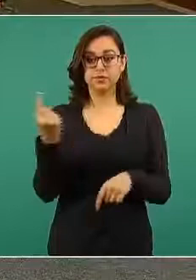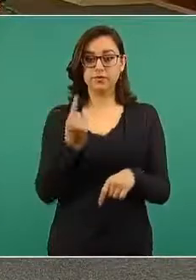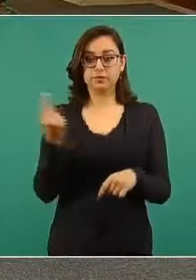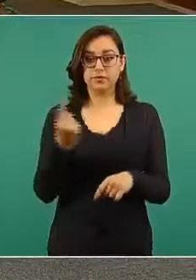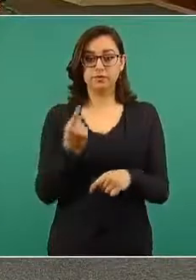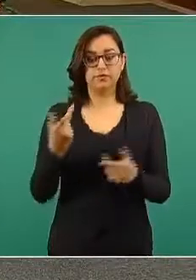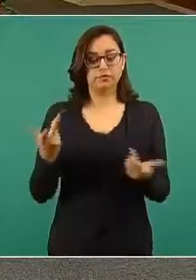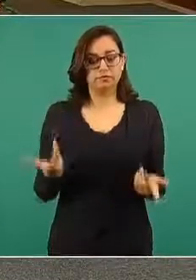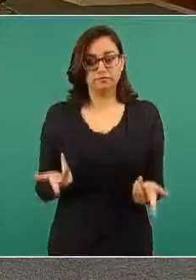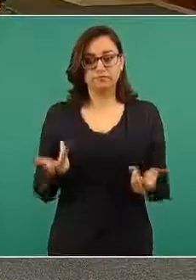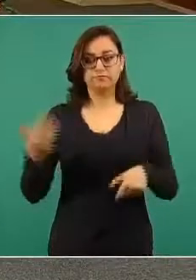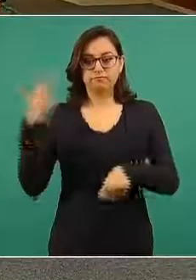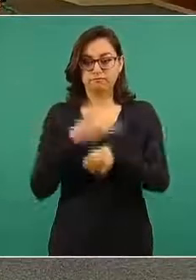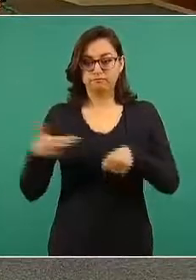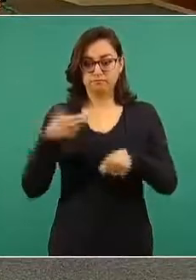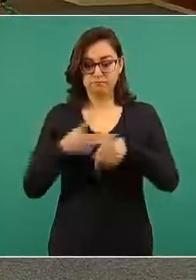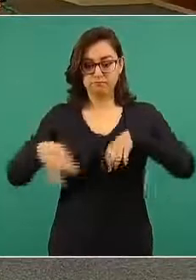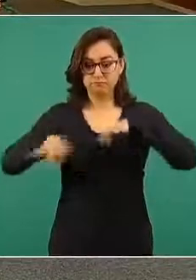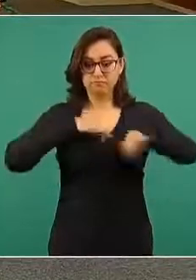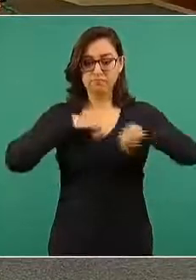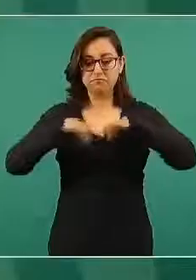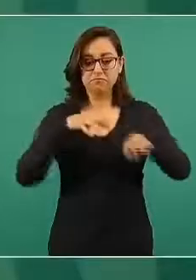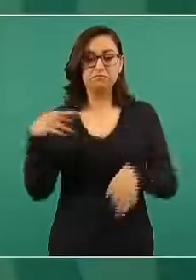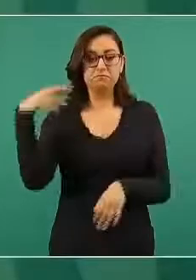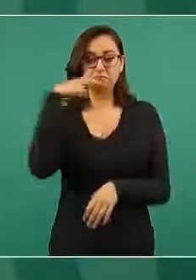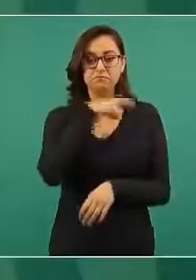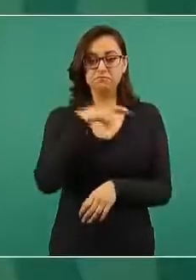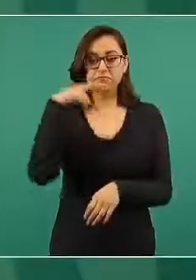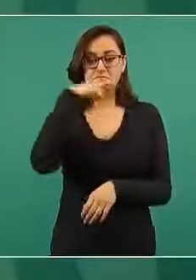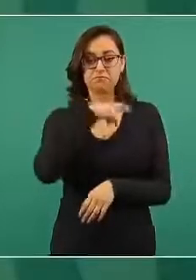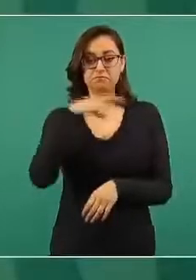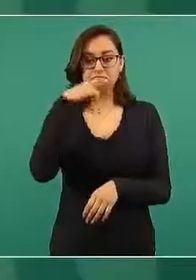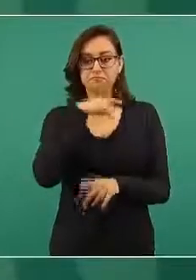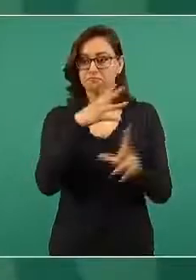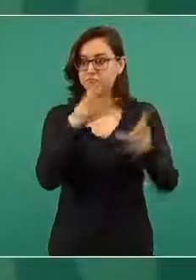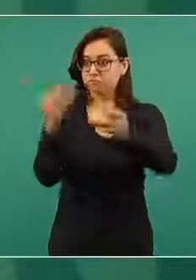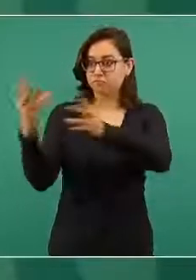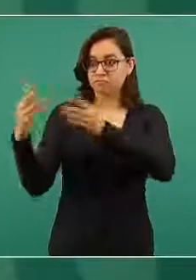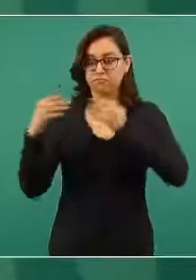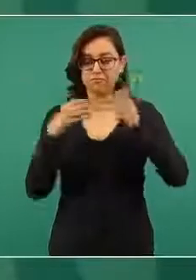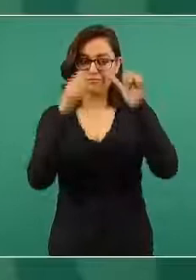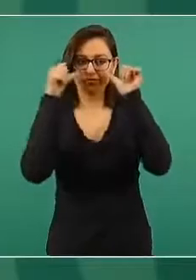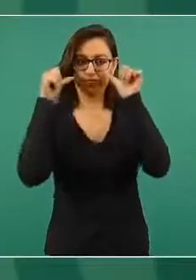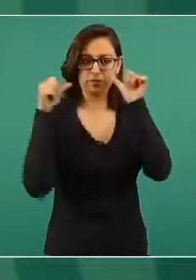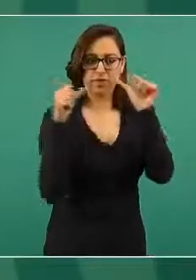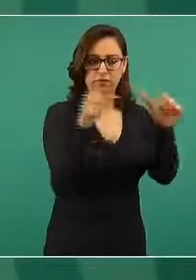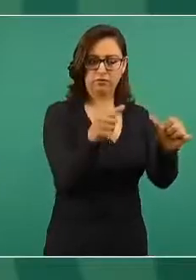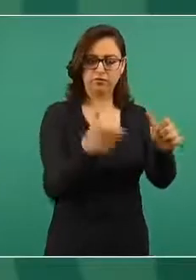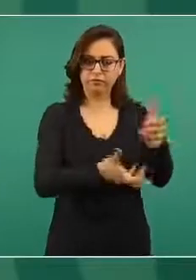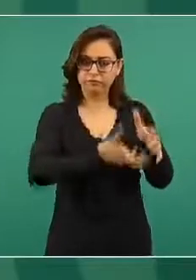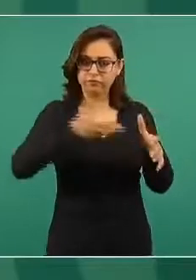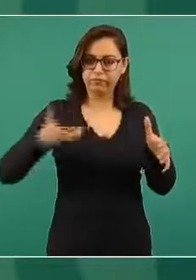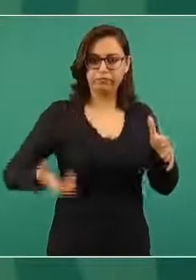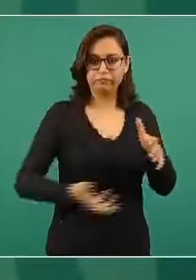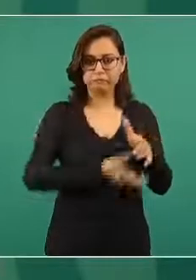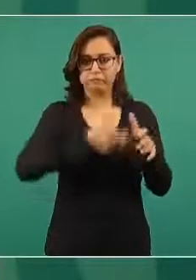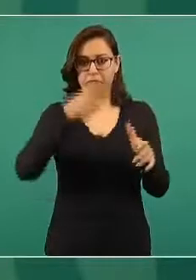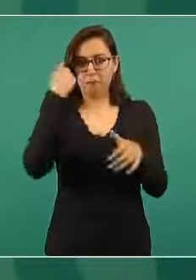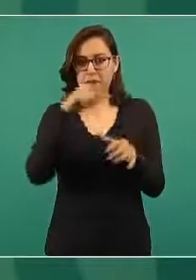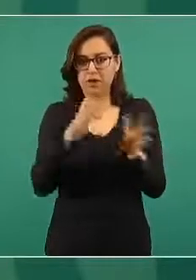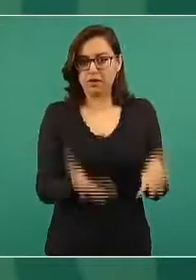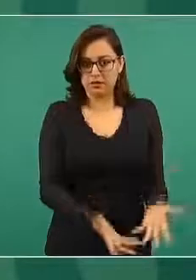pronto y con muchos elementos, desde luego